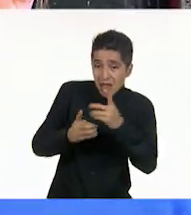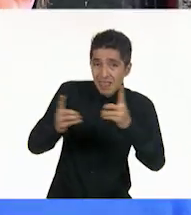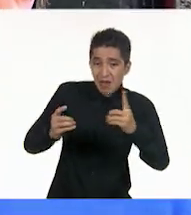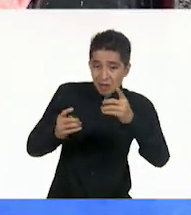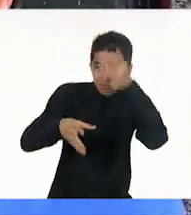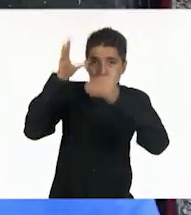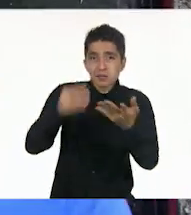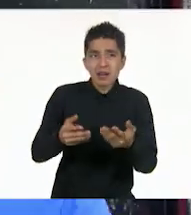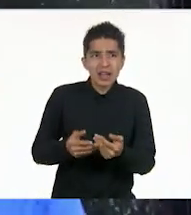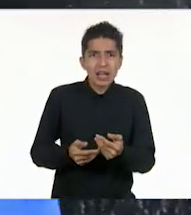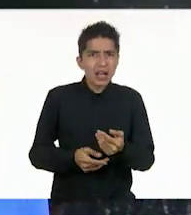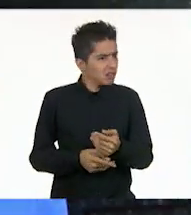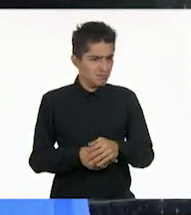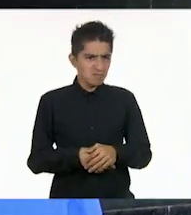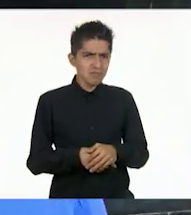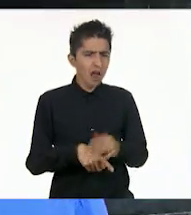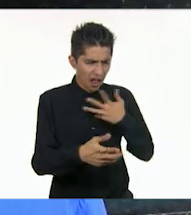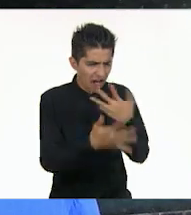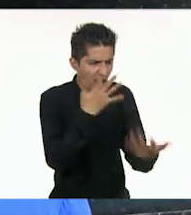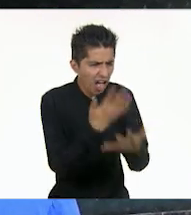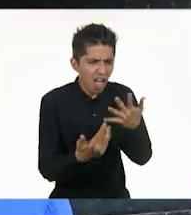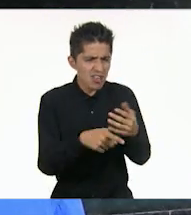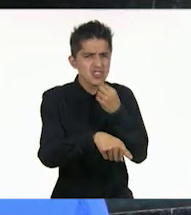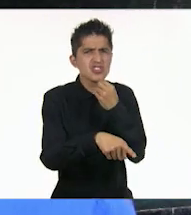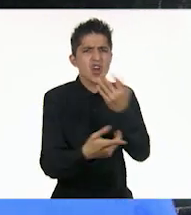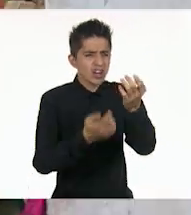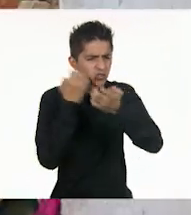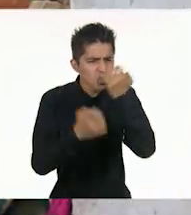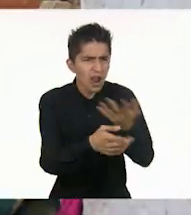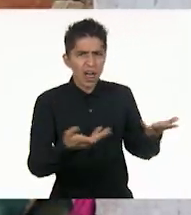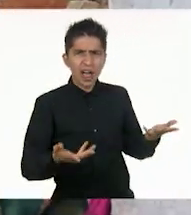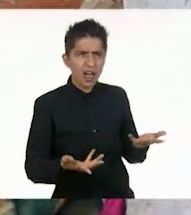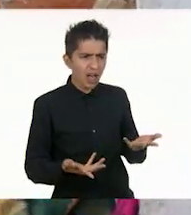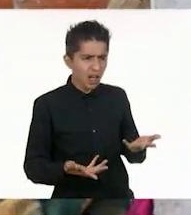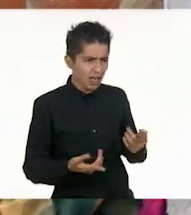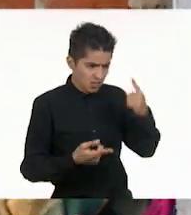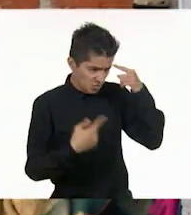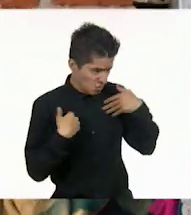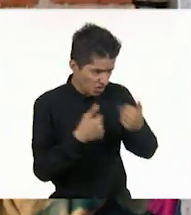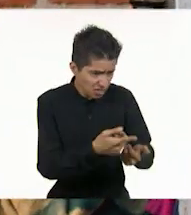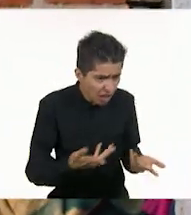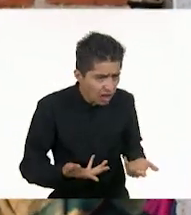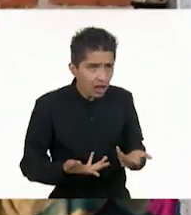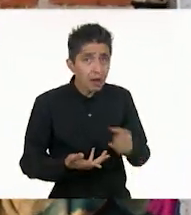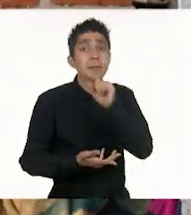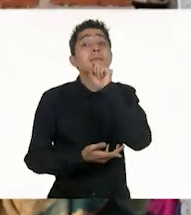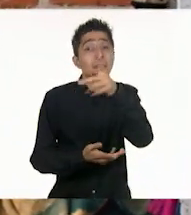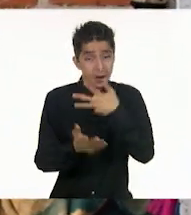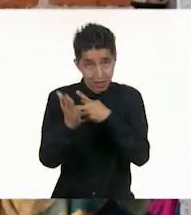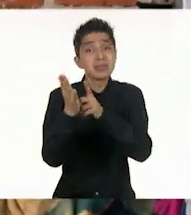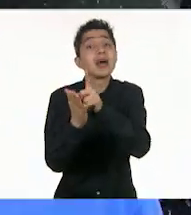escuela! Para eso tiene sus manos, para trabajar. ¿O qué? ¿No entiende? Pero también tiene derechos.